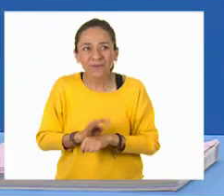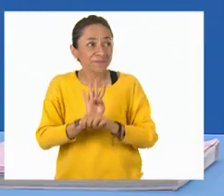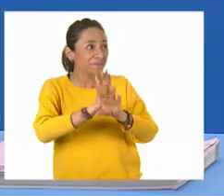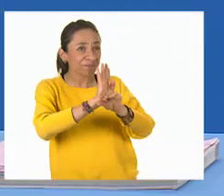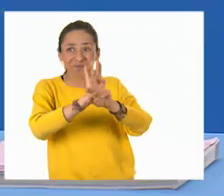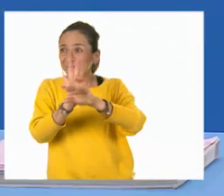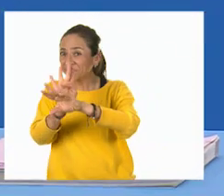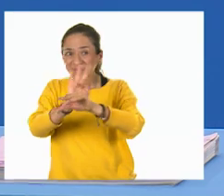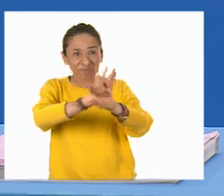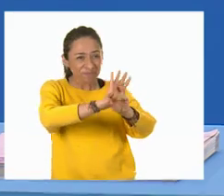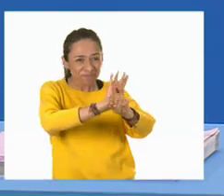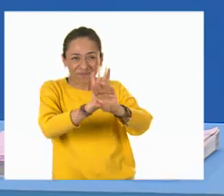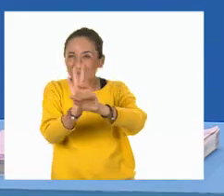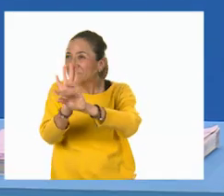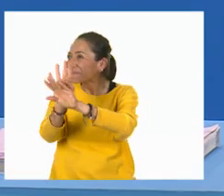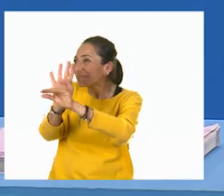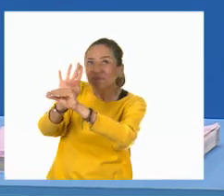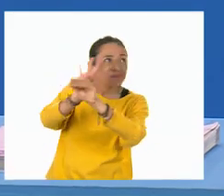hola, hola! ¡Hola!